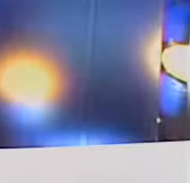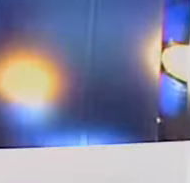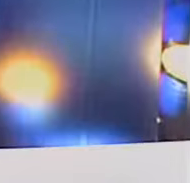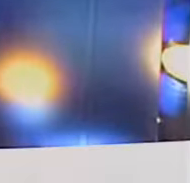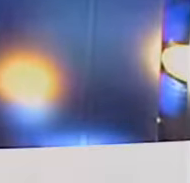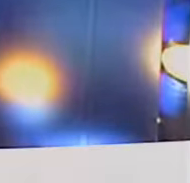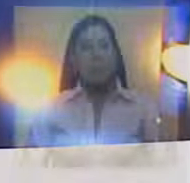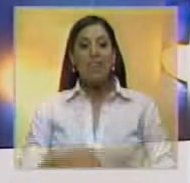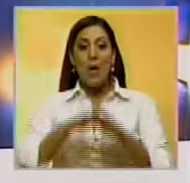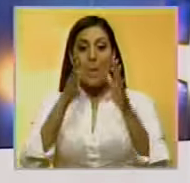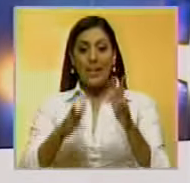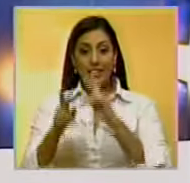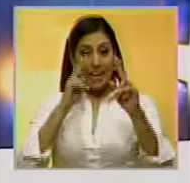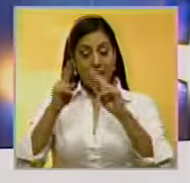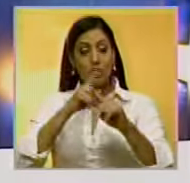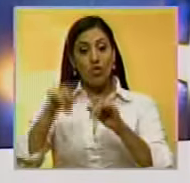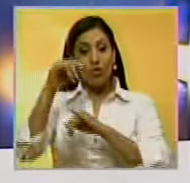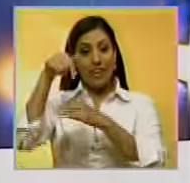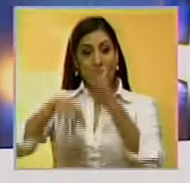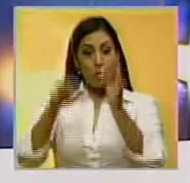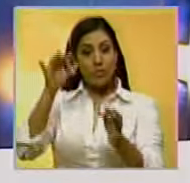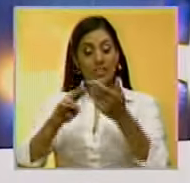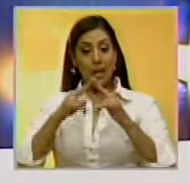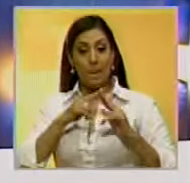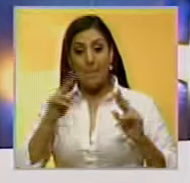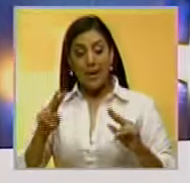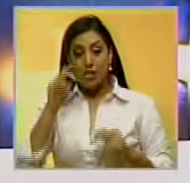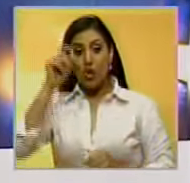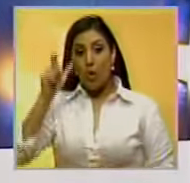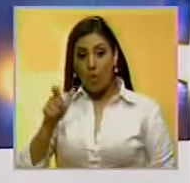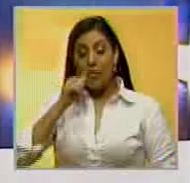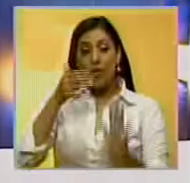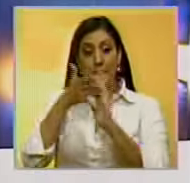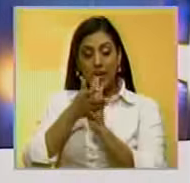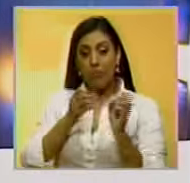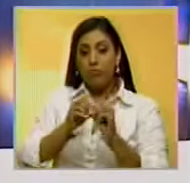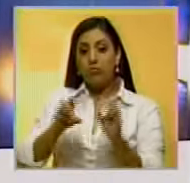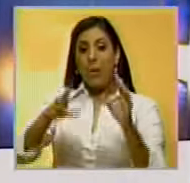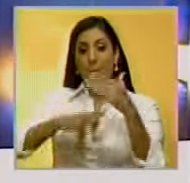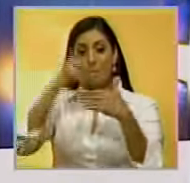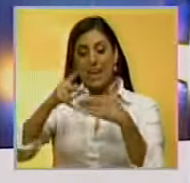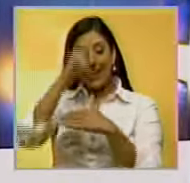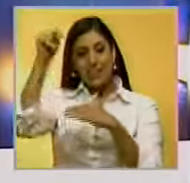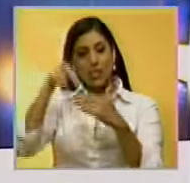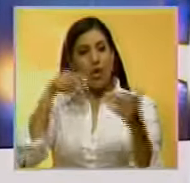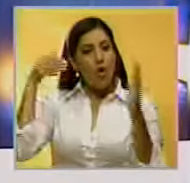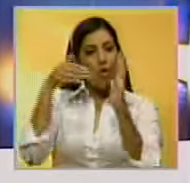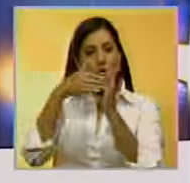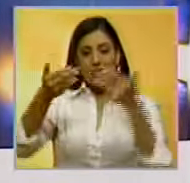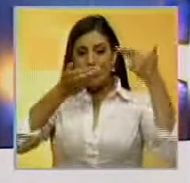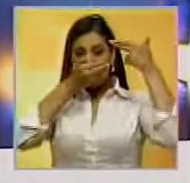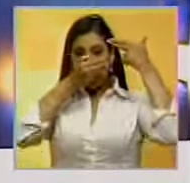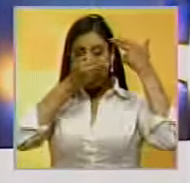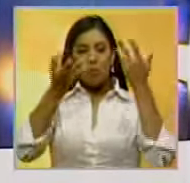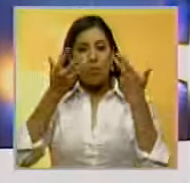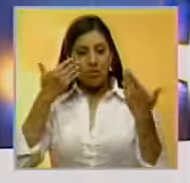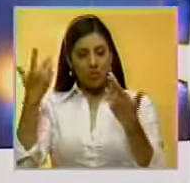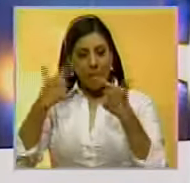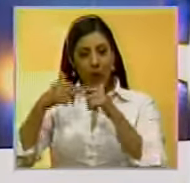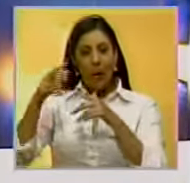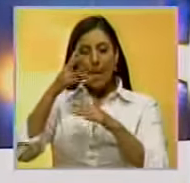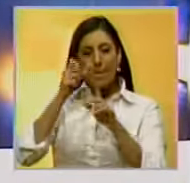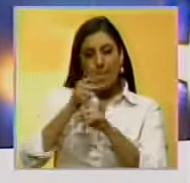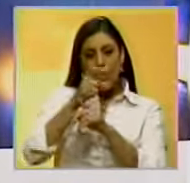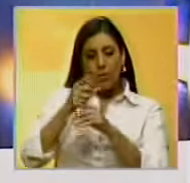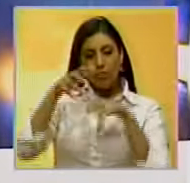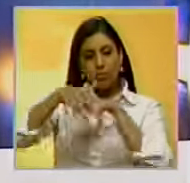El ministro para Relaciones Interiores, Justicia y Paz, Néstor Reverol, desplegó el Plan Nacional contra el Secuestro. Euclides Sotillo desde el Paseo de